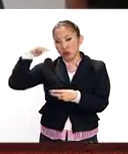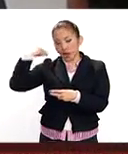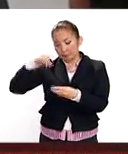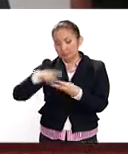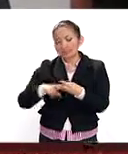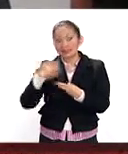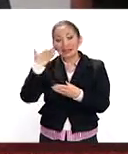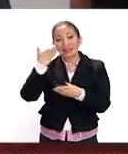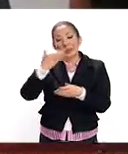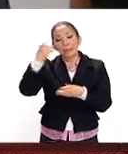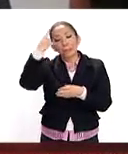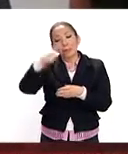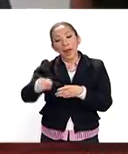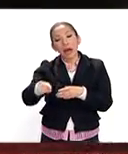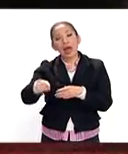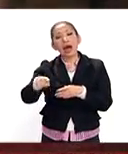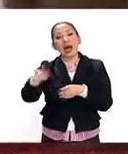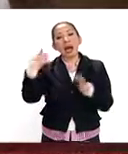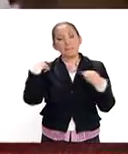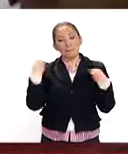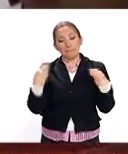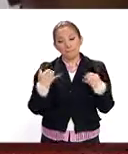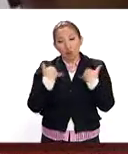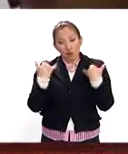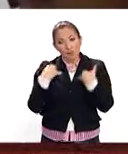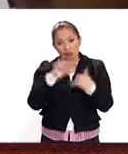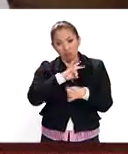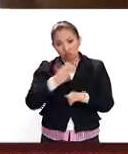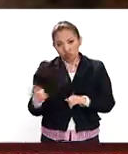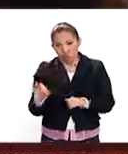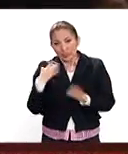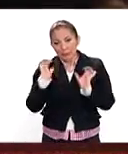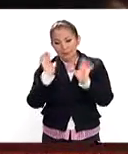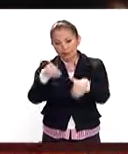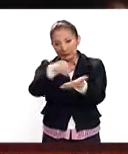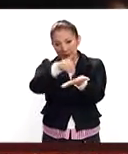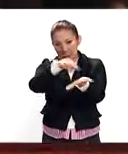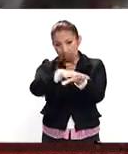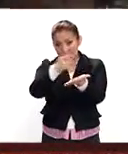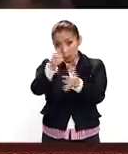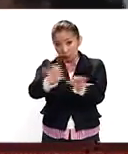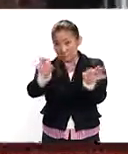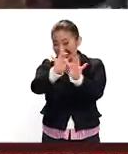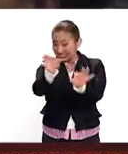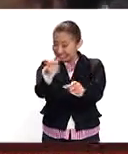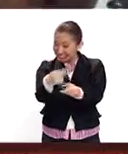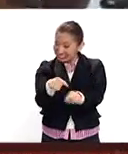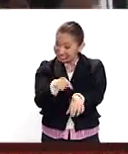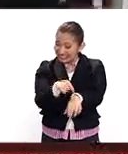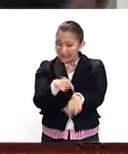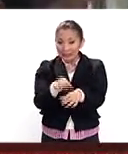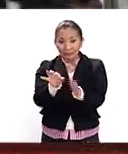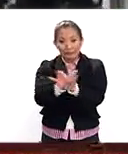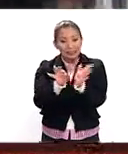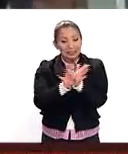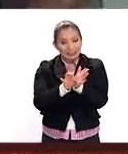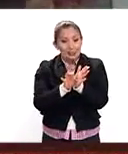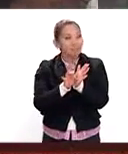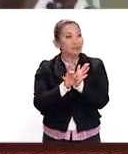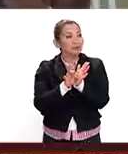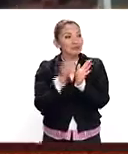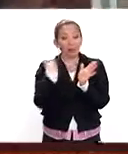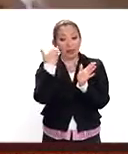Los periodos para que los muchachos, los jóvenes puedan inscribirse, este es el dato más importante de todos, la convocatoria